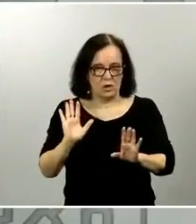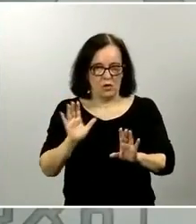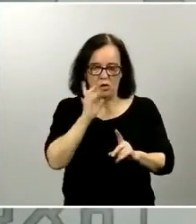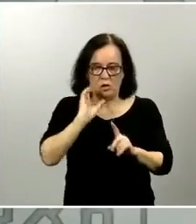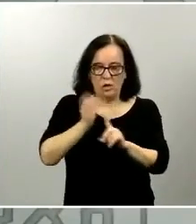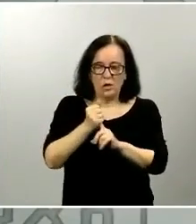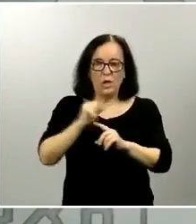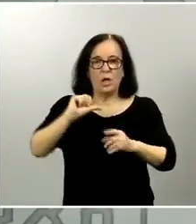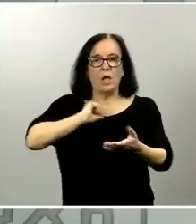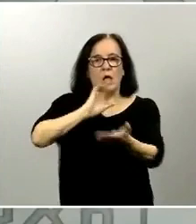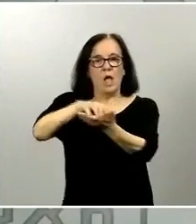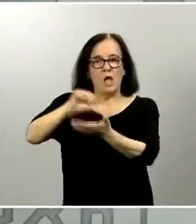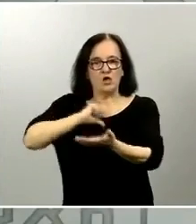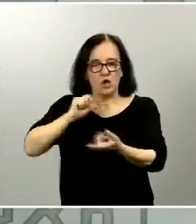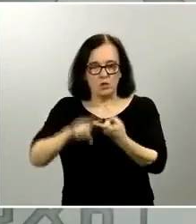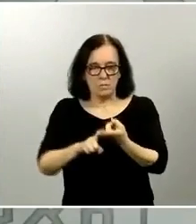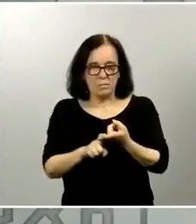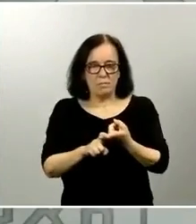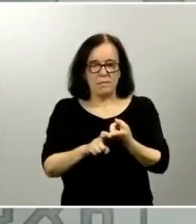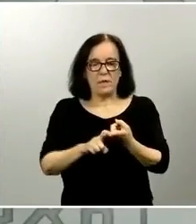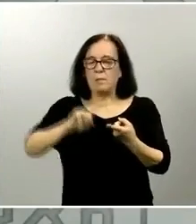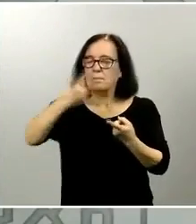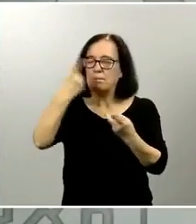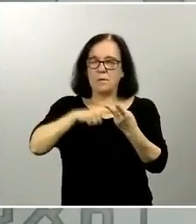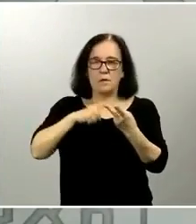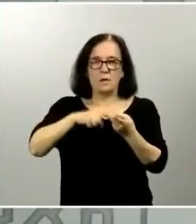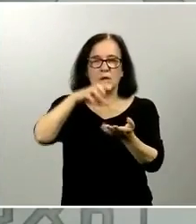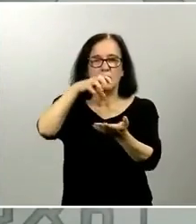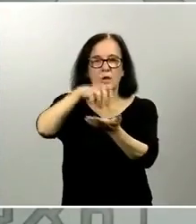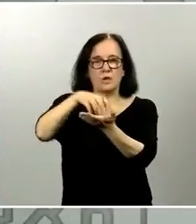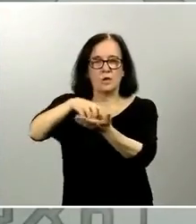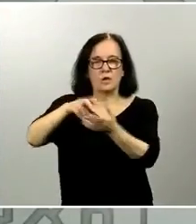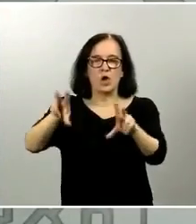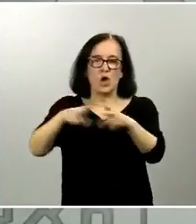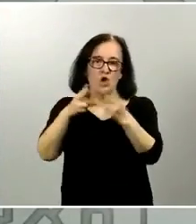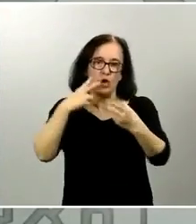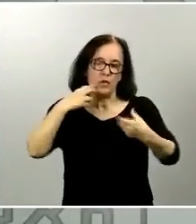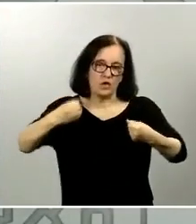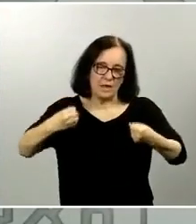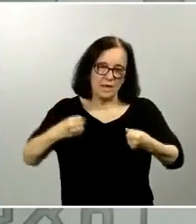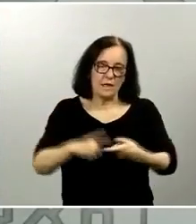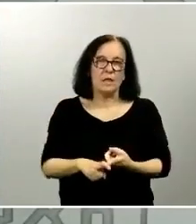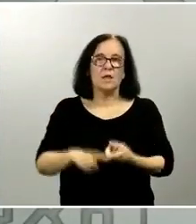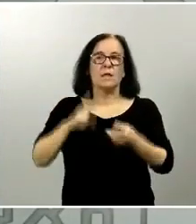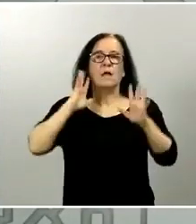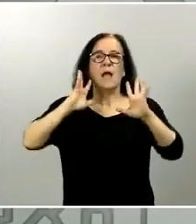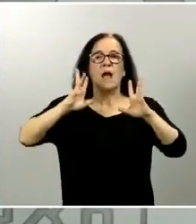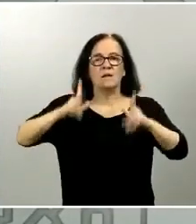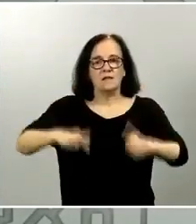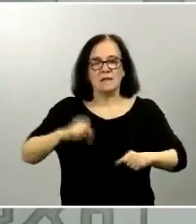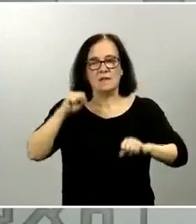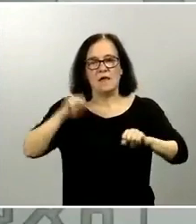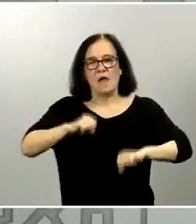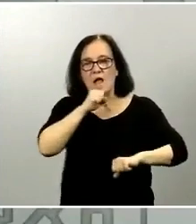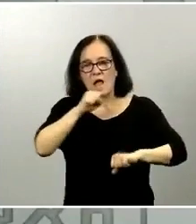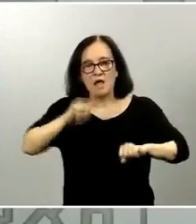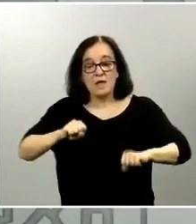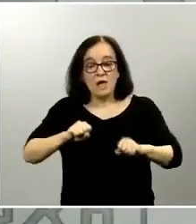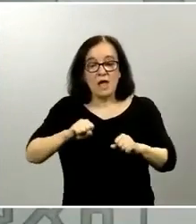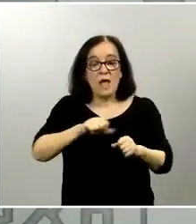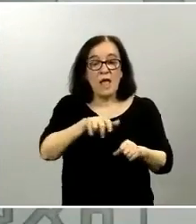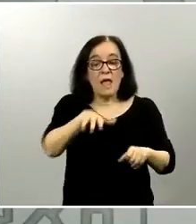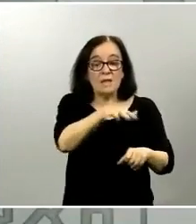hospitales y en centros sociosanitarios en residencias de ancianos en sitios donde hay una